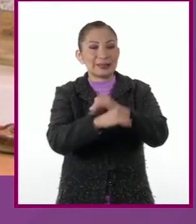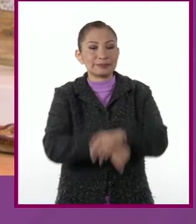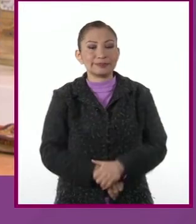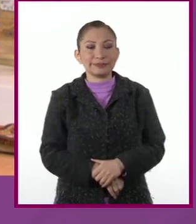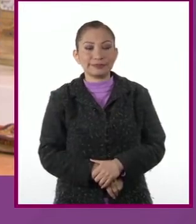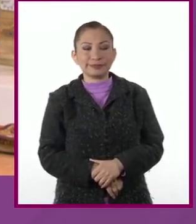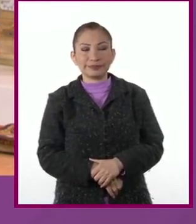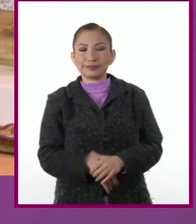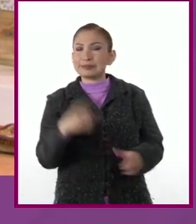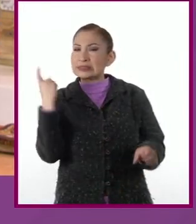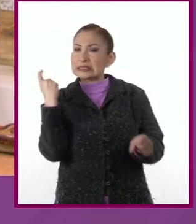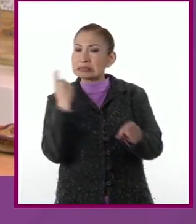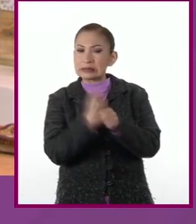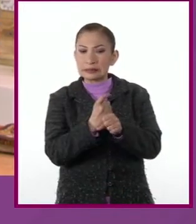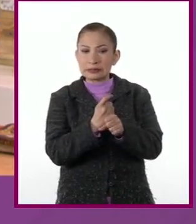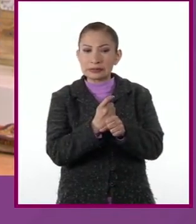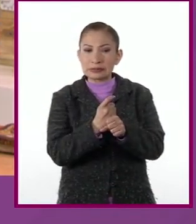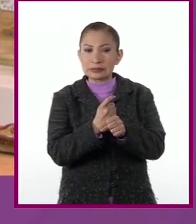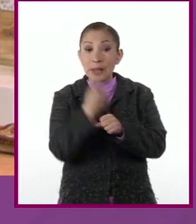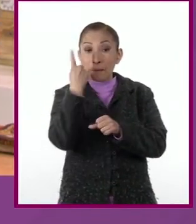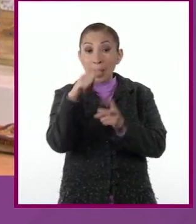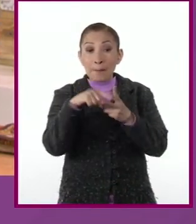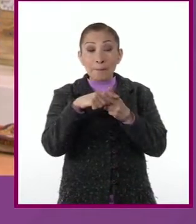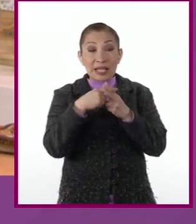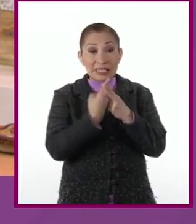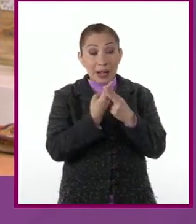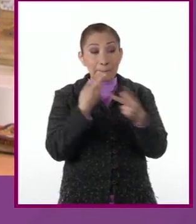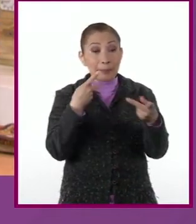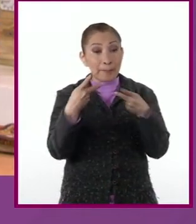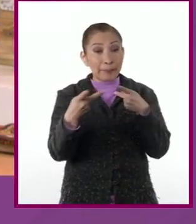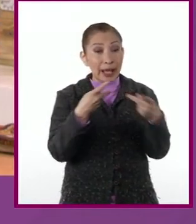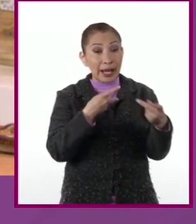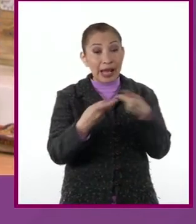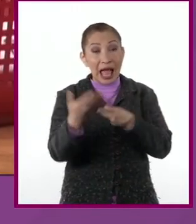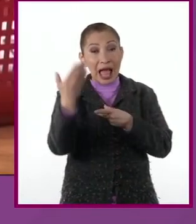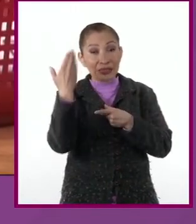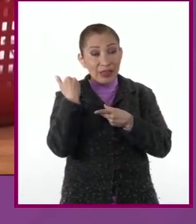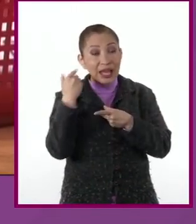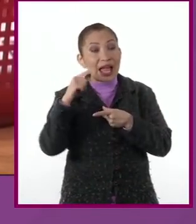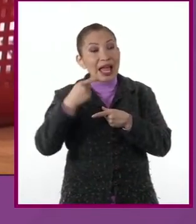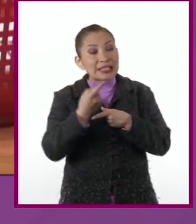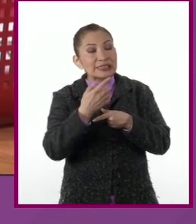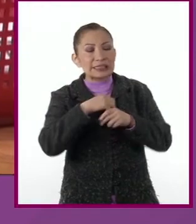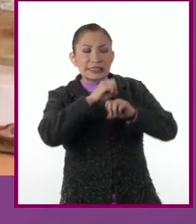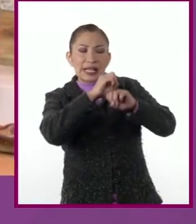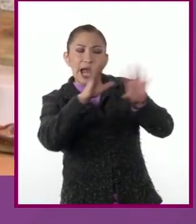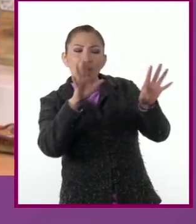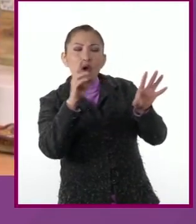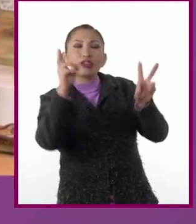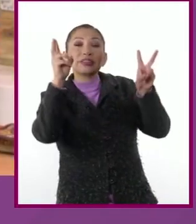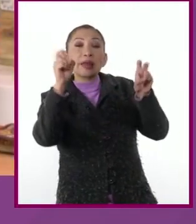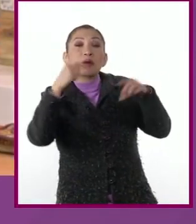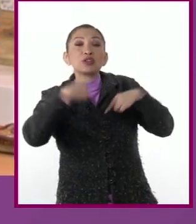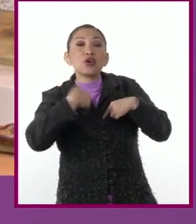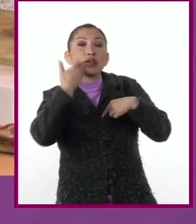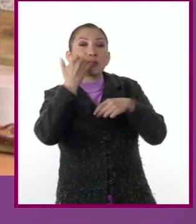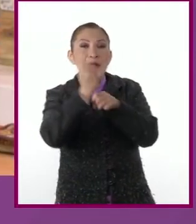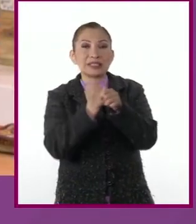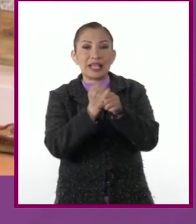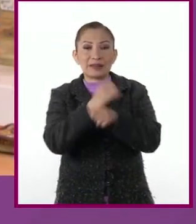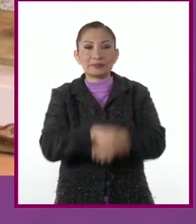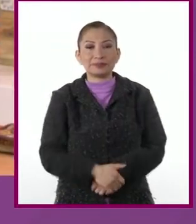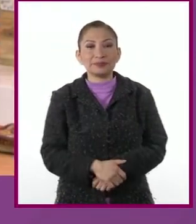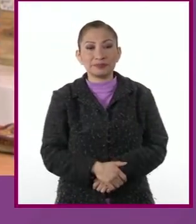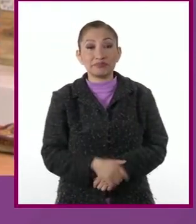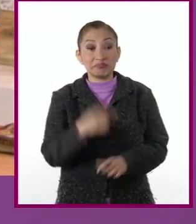La base para iniciar nuestra preparación antes de hornearla es tener muy claro el tema que deseamos investigar.